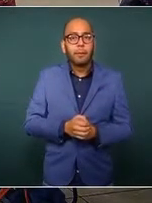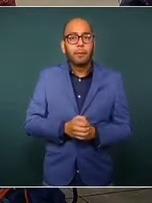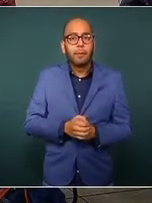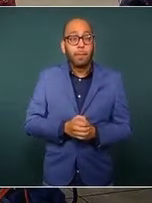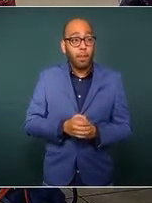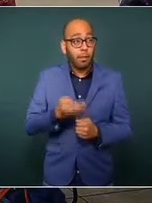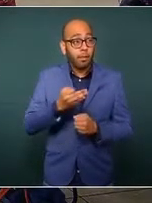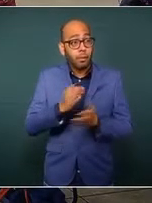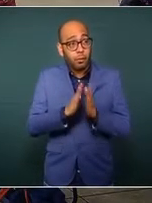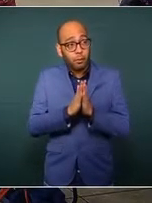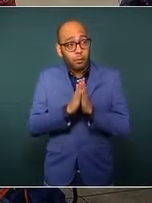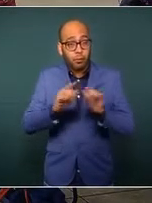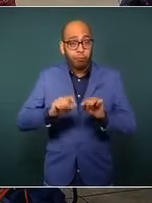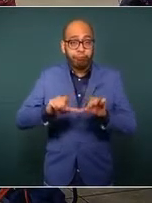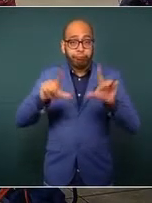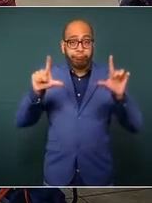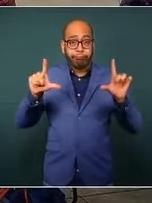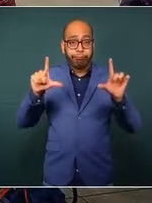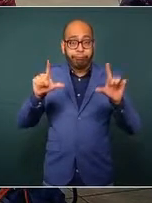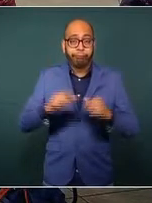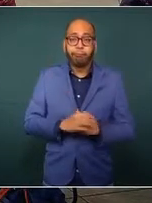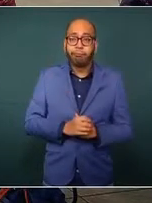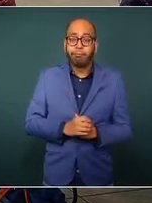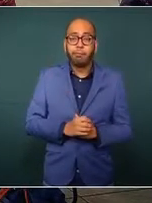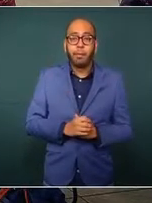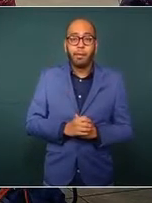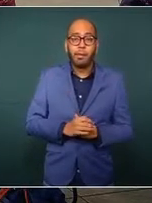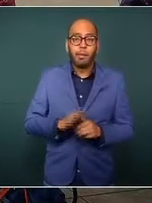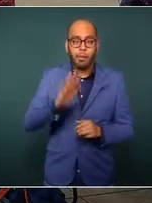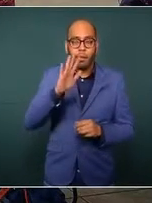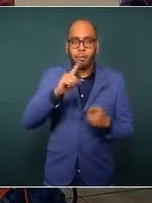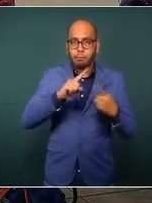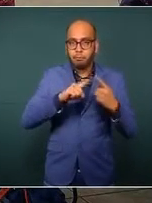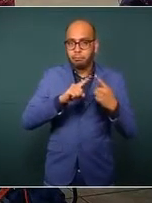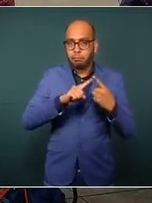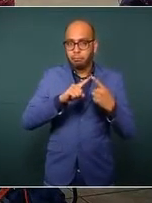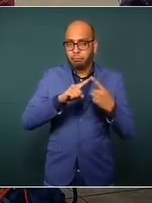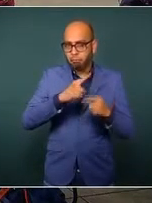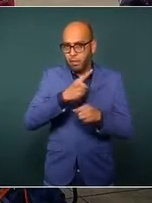Adelante. En primer lugar, compartirles